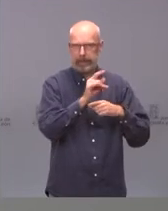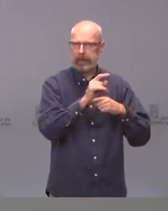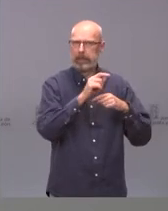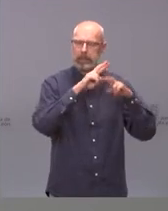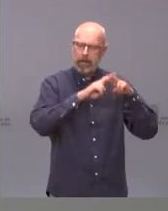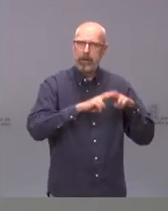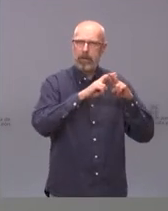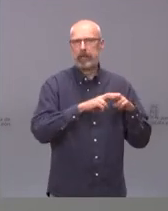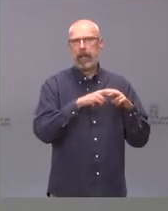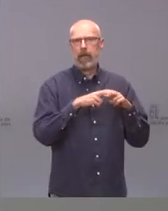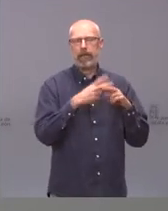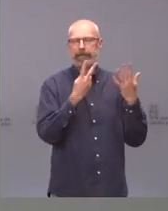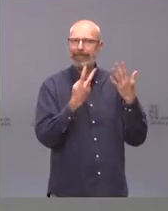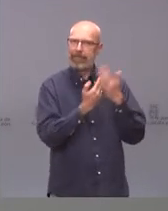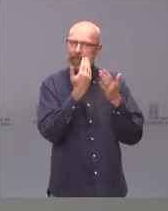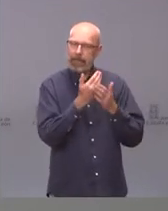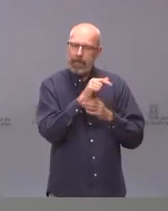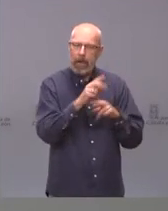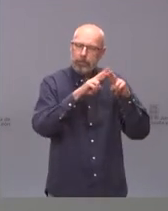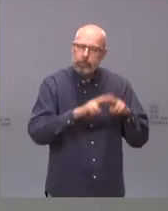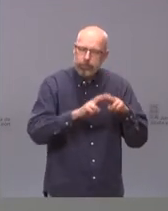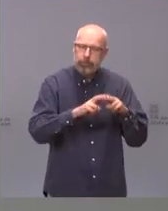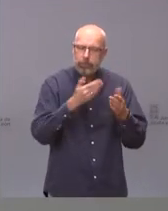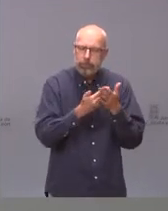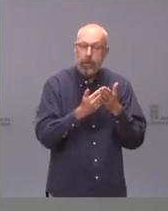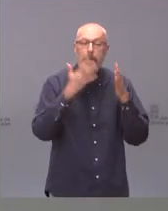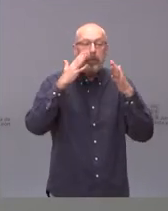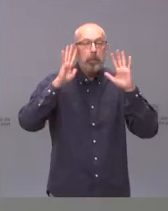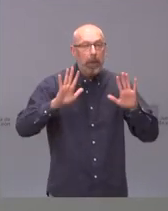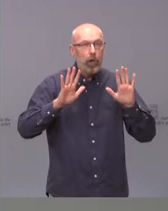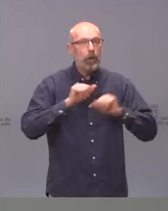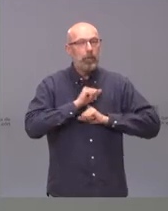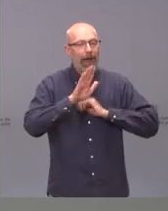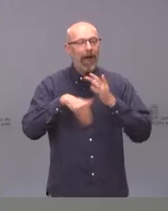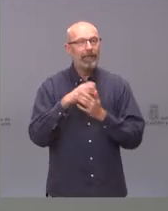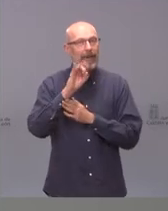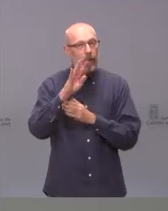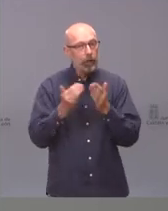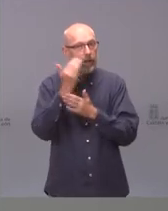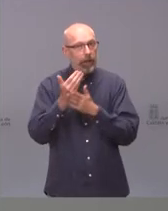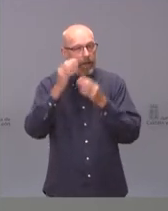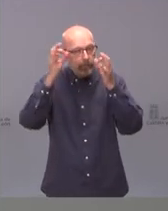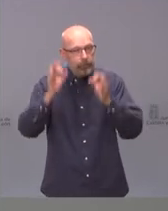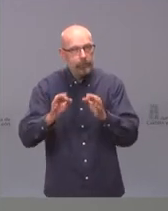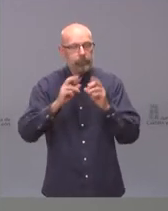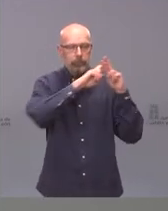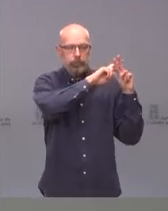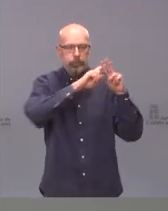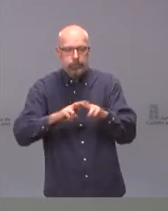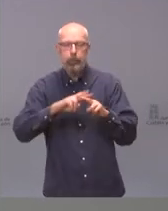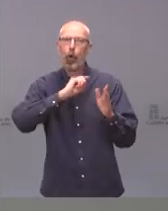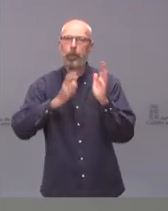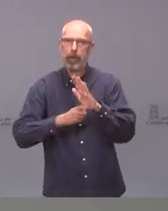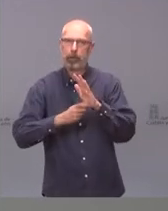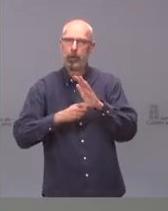los siete días por si hay modificaciones muy importantes, pero la clave son los 14 días, que es el tiempo de contagio y también el tiempo en el que vemos